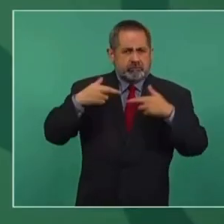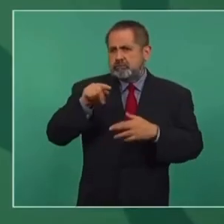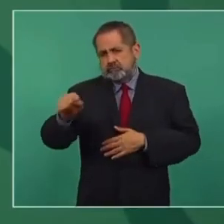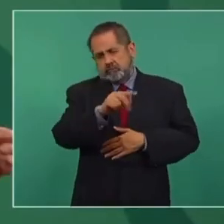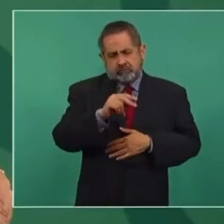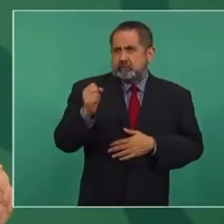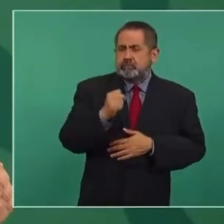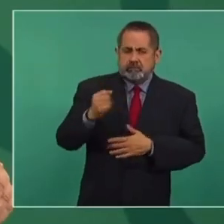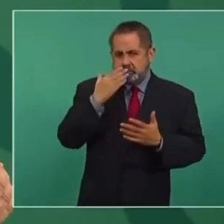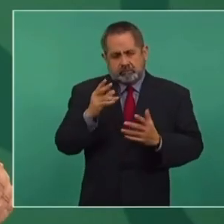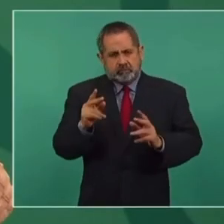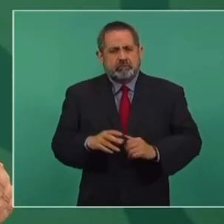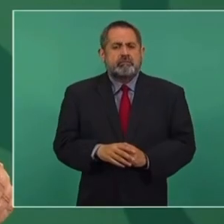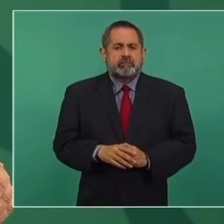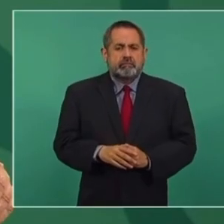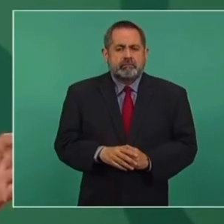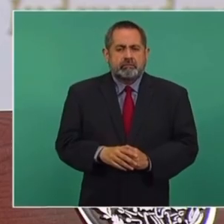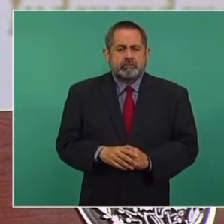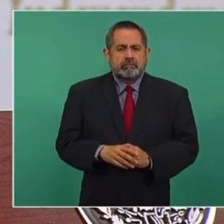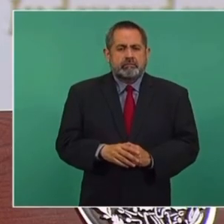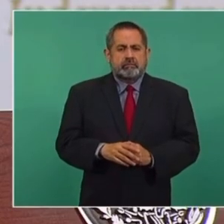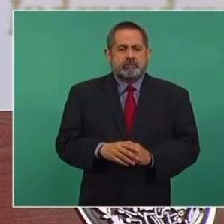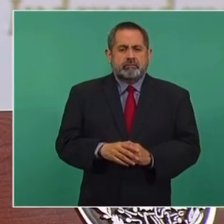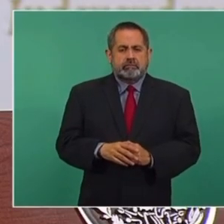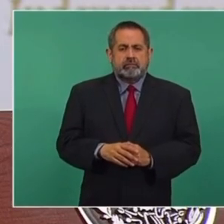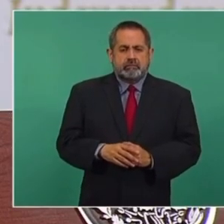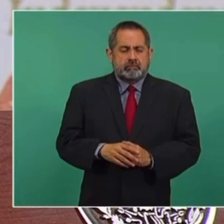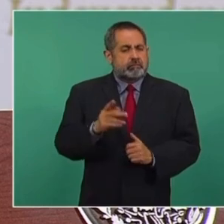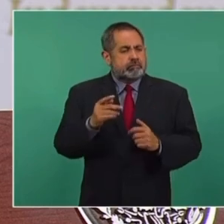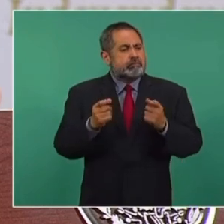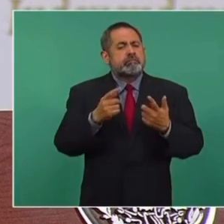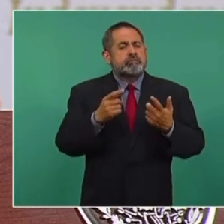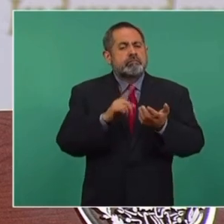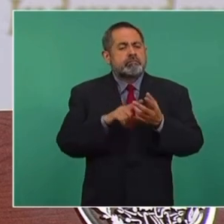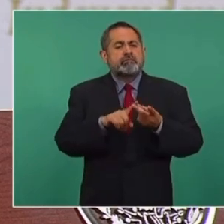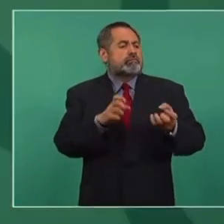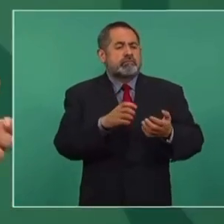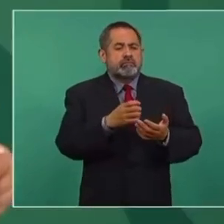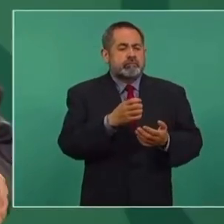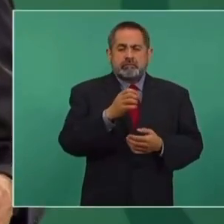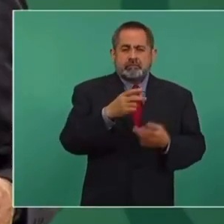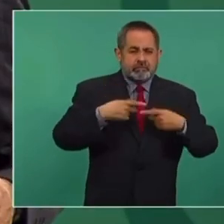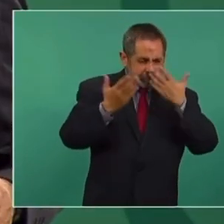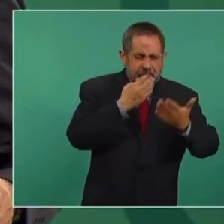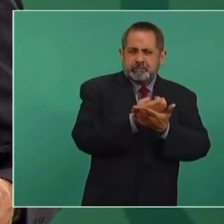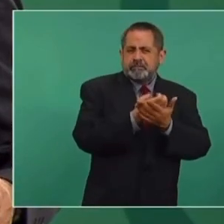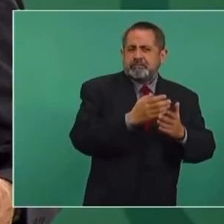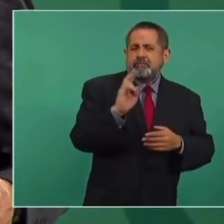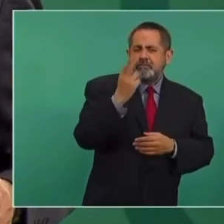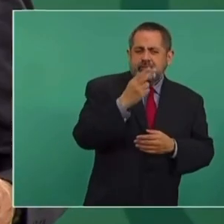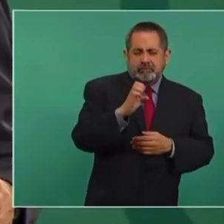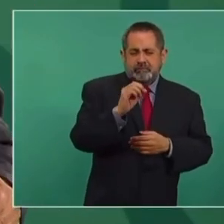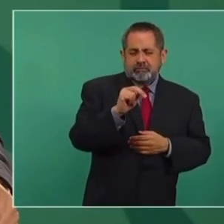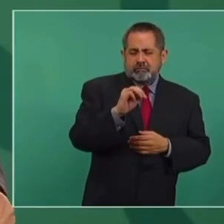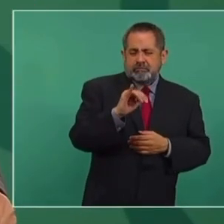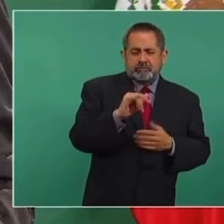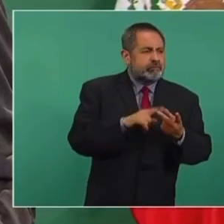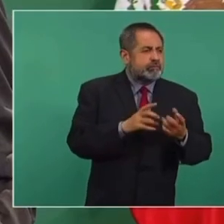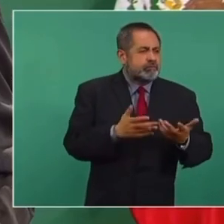maestros afortunadamente están así, pero bueno, ¿dónde están los economistas de la UNAM que